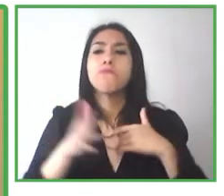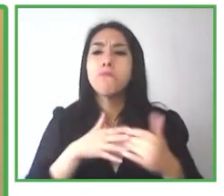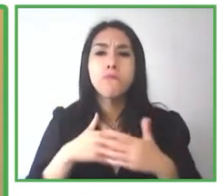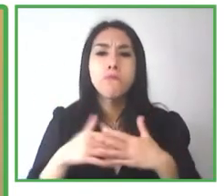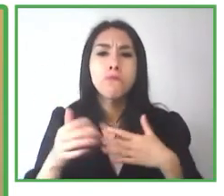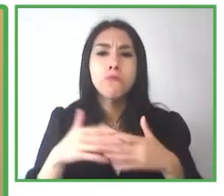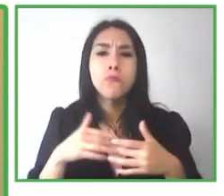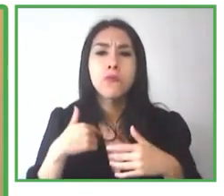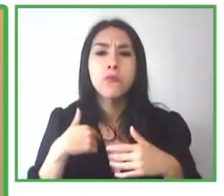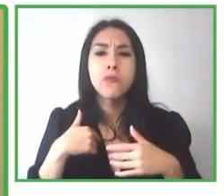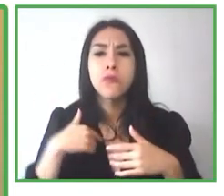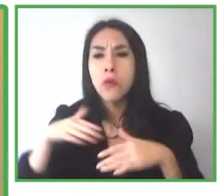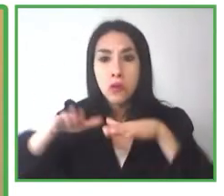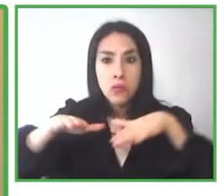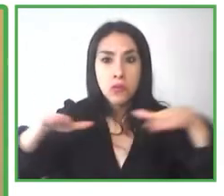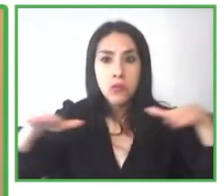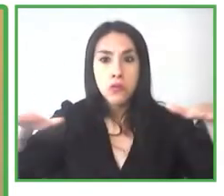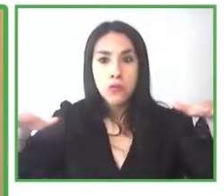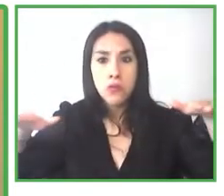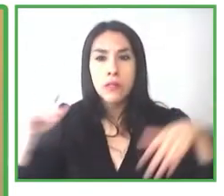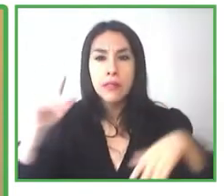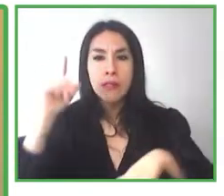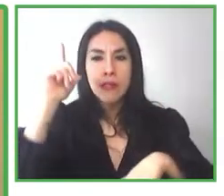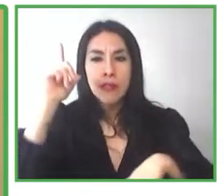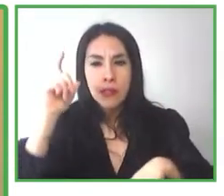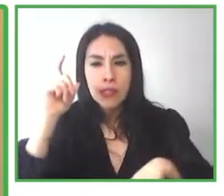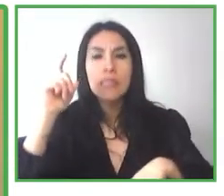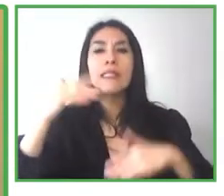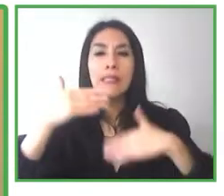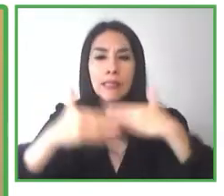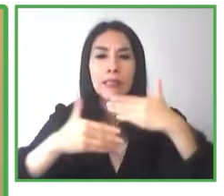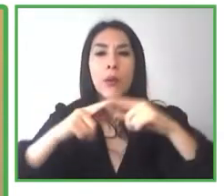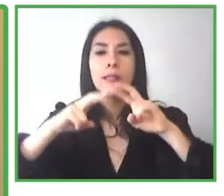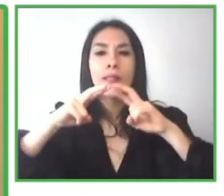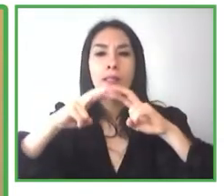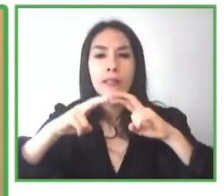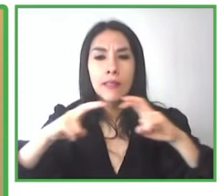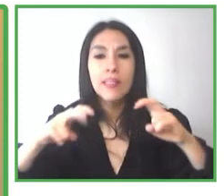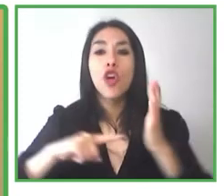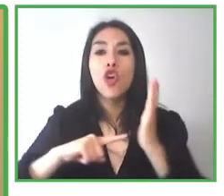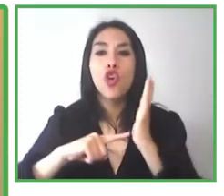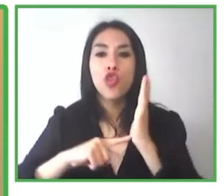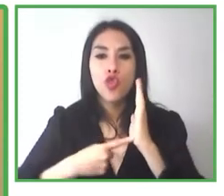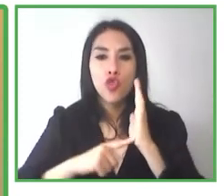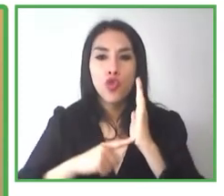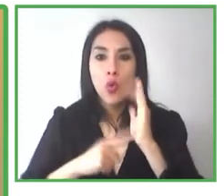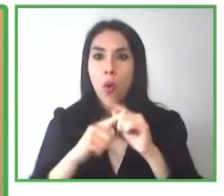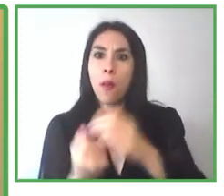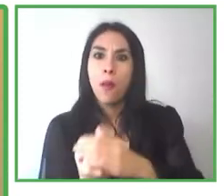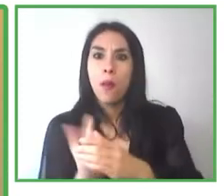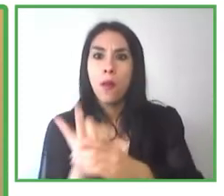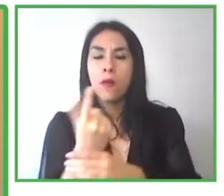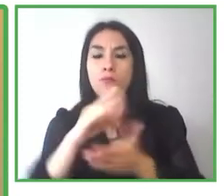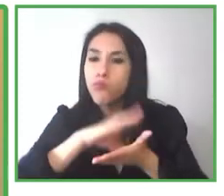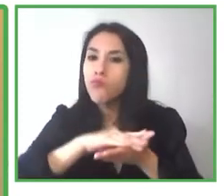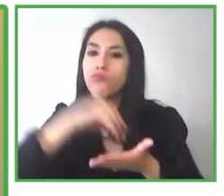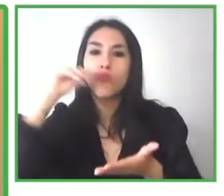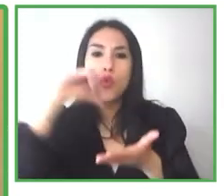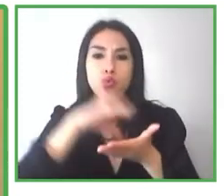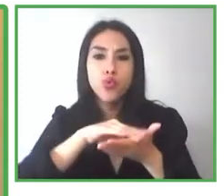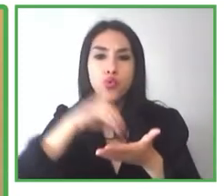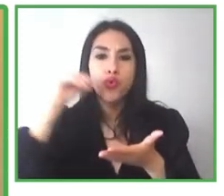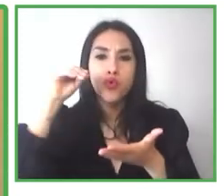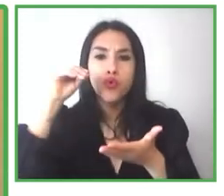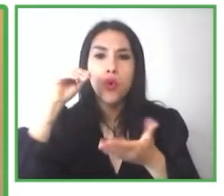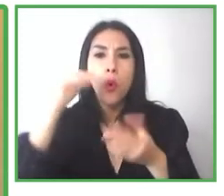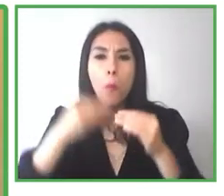y de niño me envió a esta aventura de aprender mucho más acerca de la tecnología y de